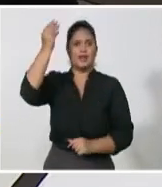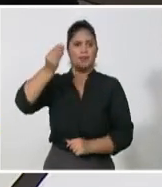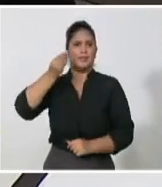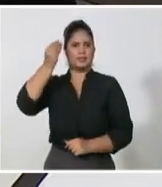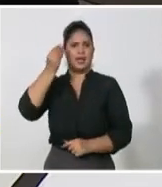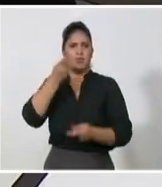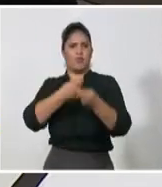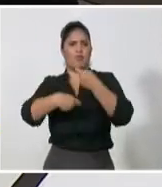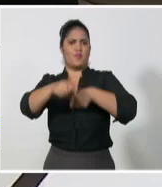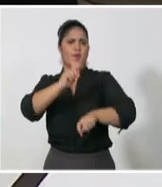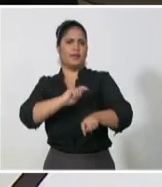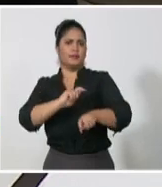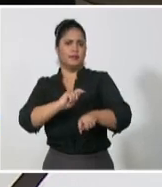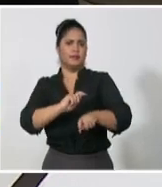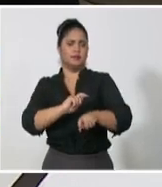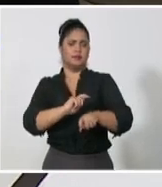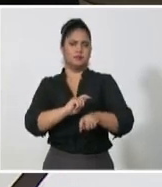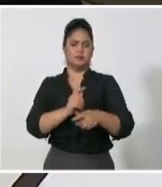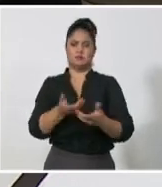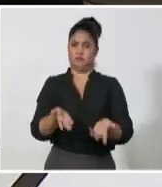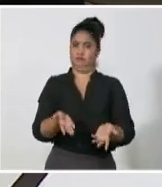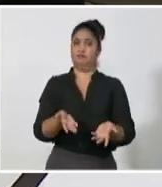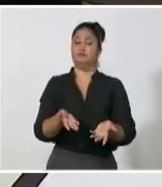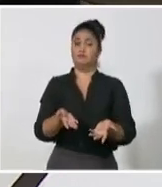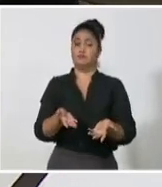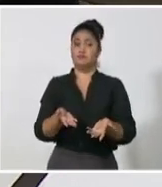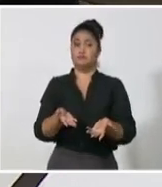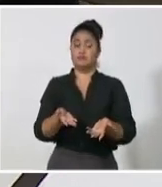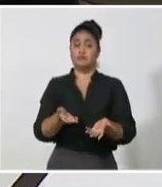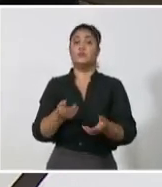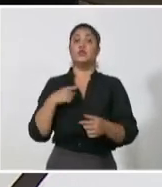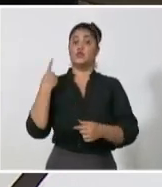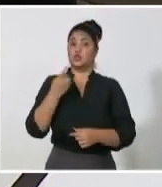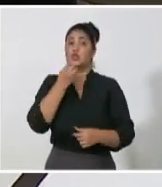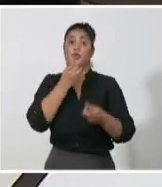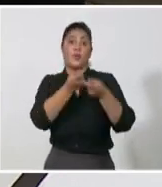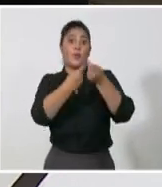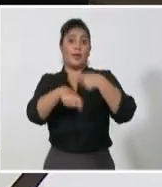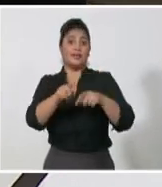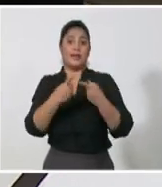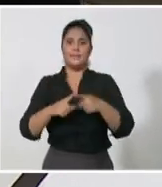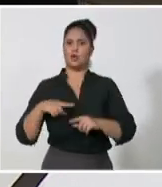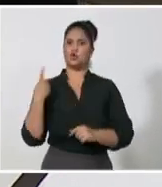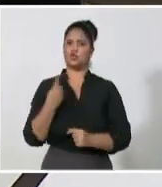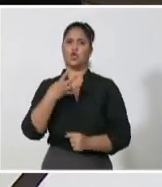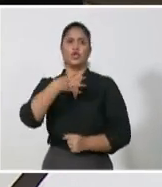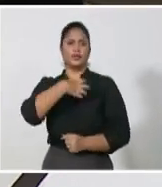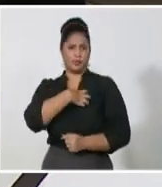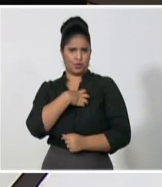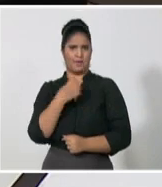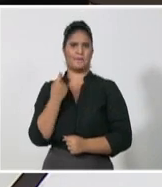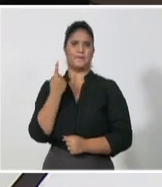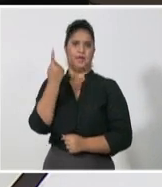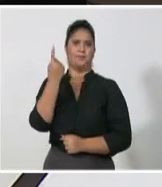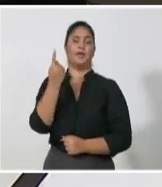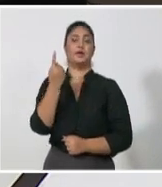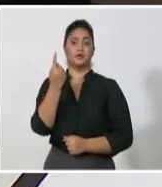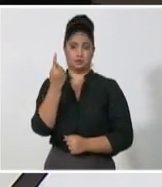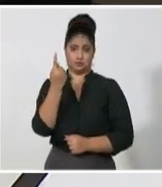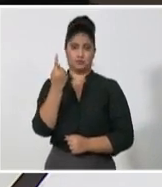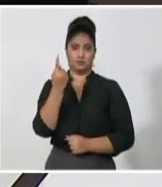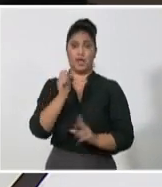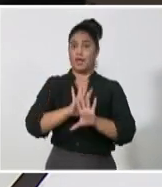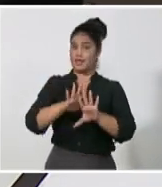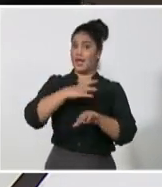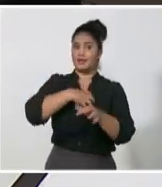exportaciones, pero hay que buscar una reserva para tenerla. Hay que buscar el pensamiento creativo, hay que acercarse a la academia para que nos